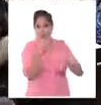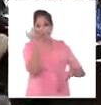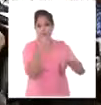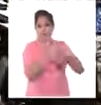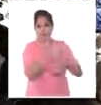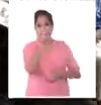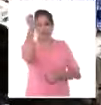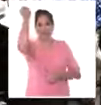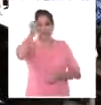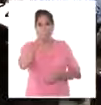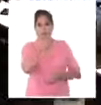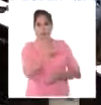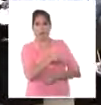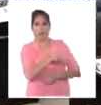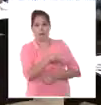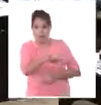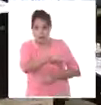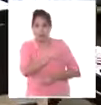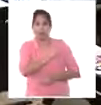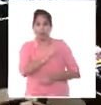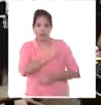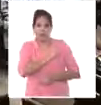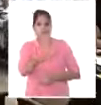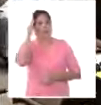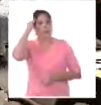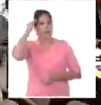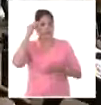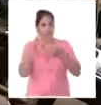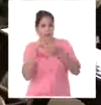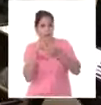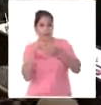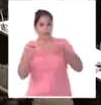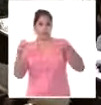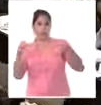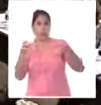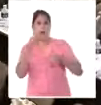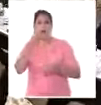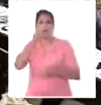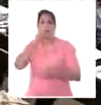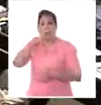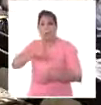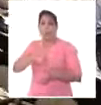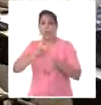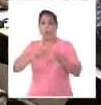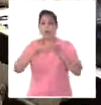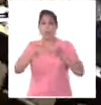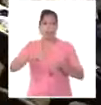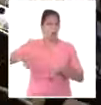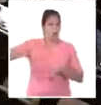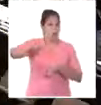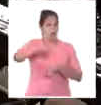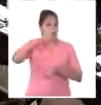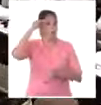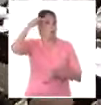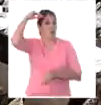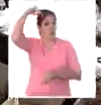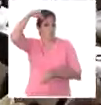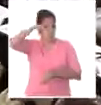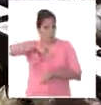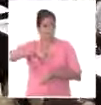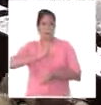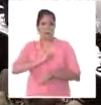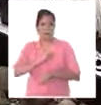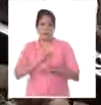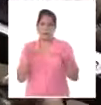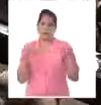de esta doctrina. Y eso es lo que tenemos que saber deslindar para poder entonces convocarnos conscientemente a